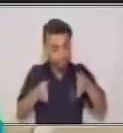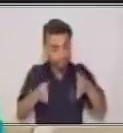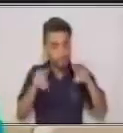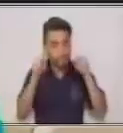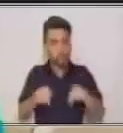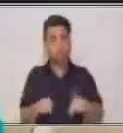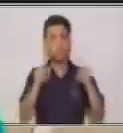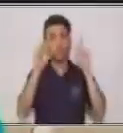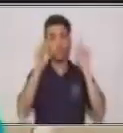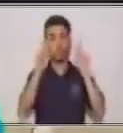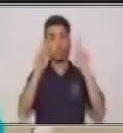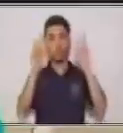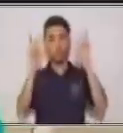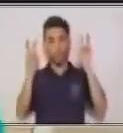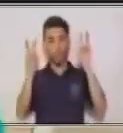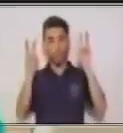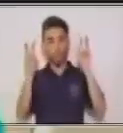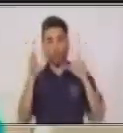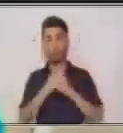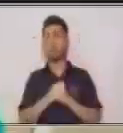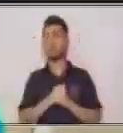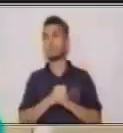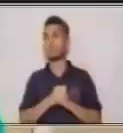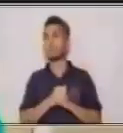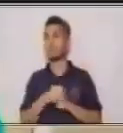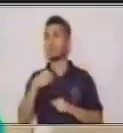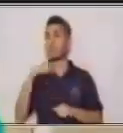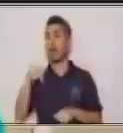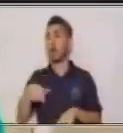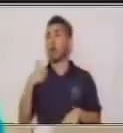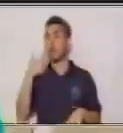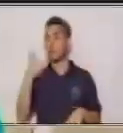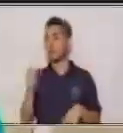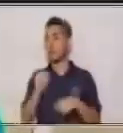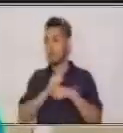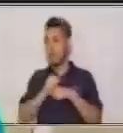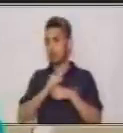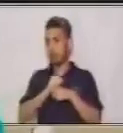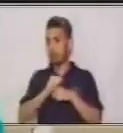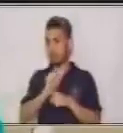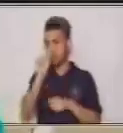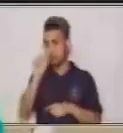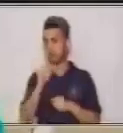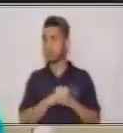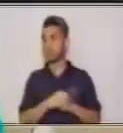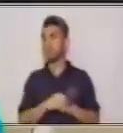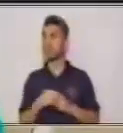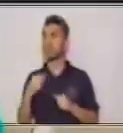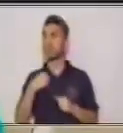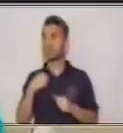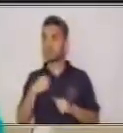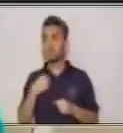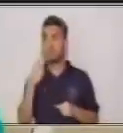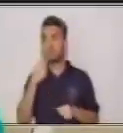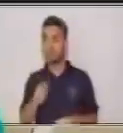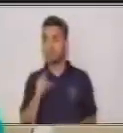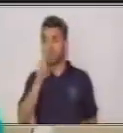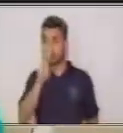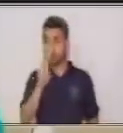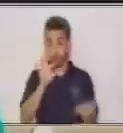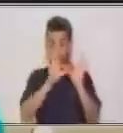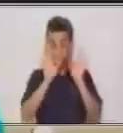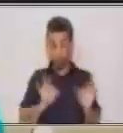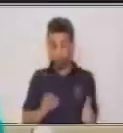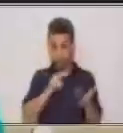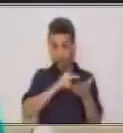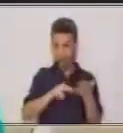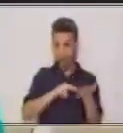tema. Ahora bien, vamos a hacer un pequeño ejercicio. Voy a hacer los dos tipos de lectura.